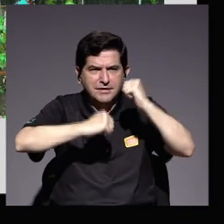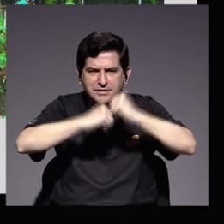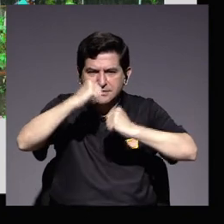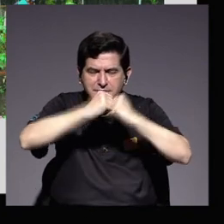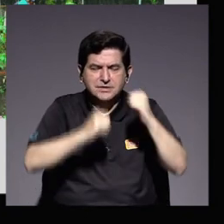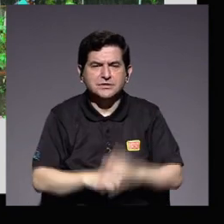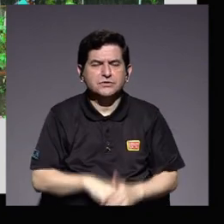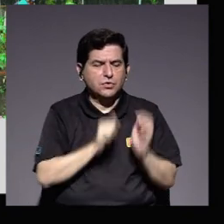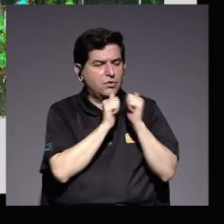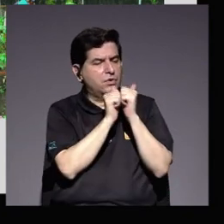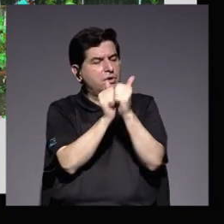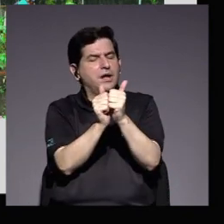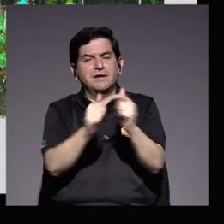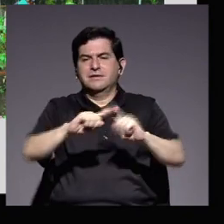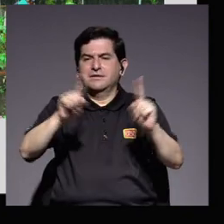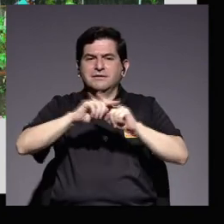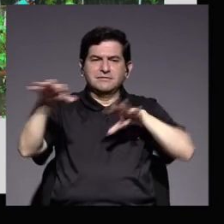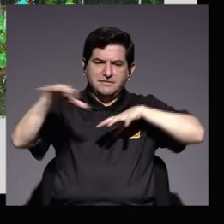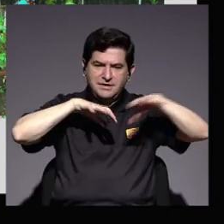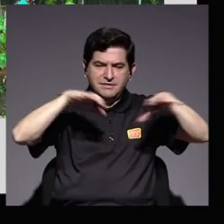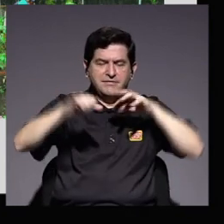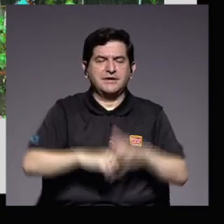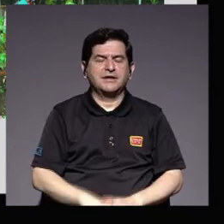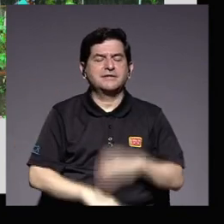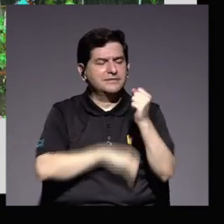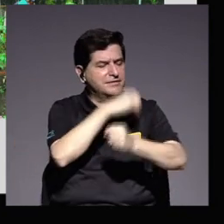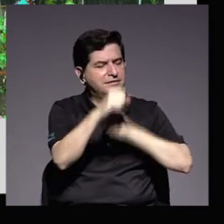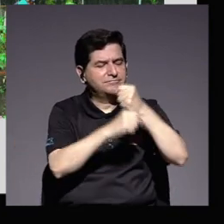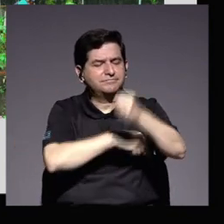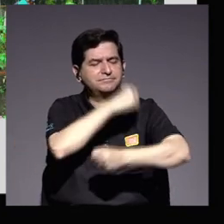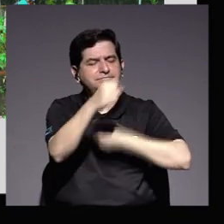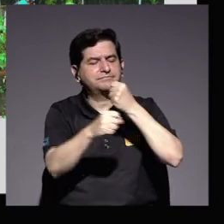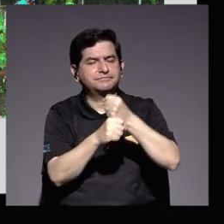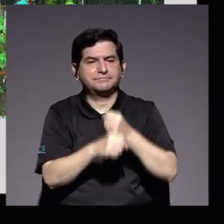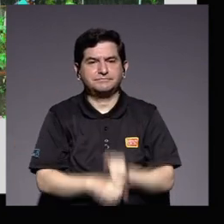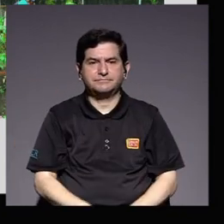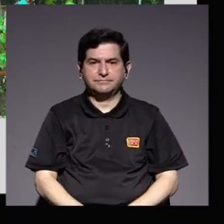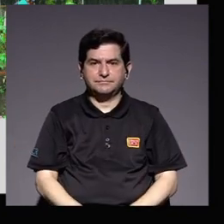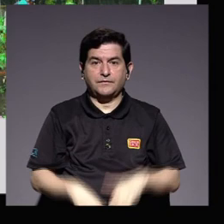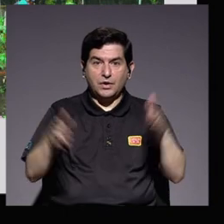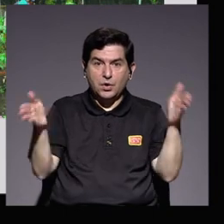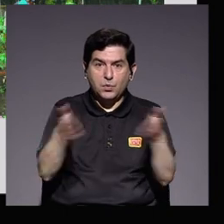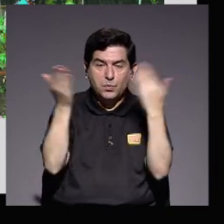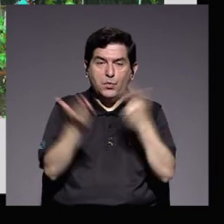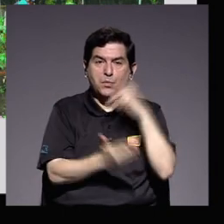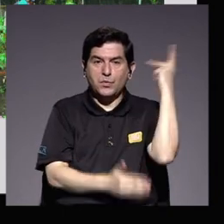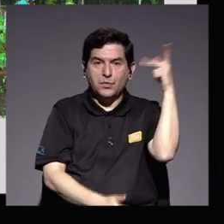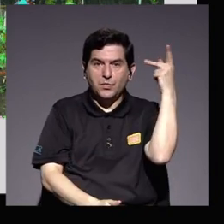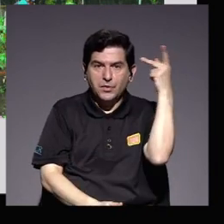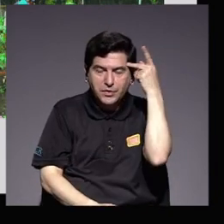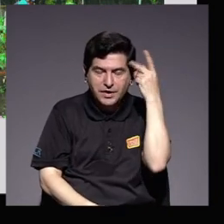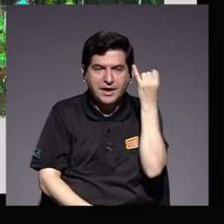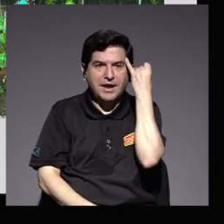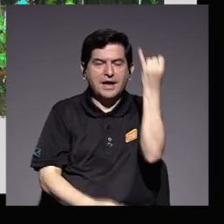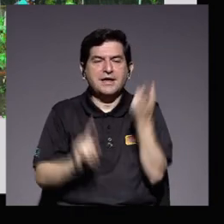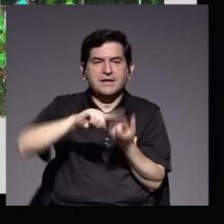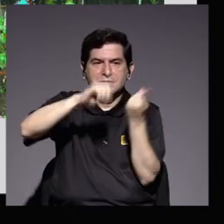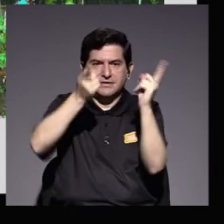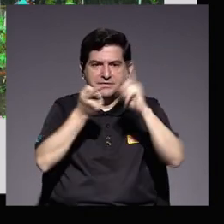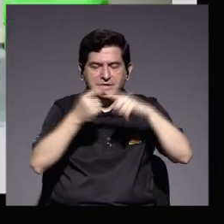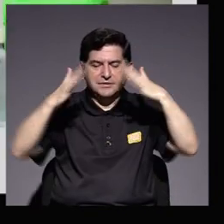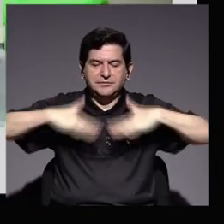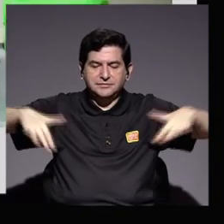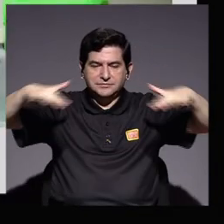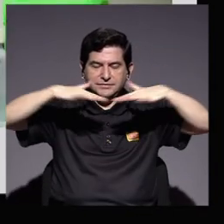se ha acompañado también de diversas acciones a lo largo de los años encaminadas a promover políticas e iniciativas amigables con el